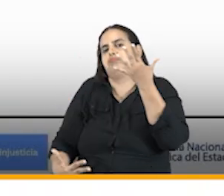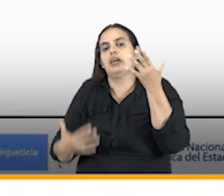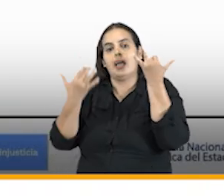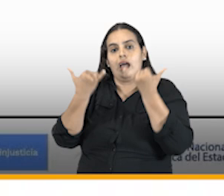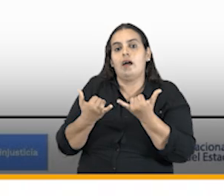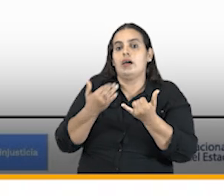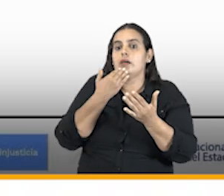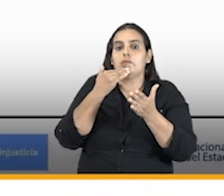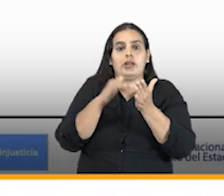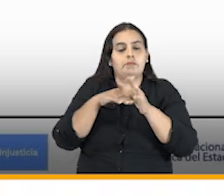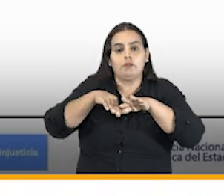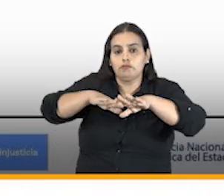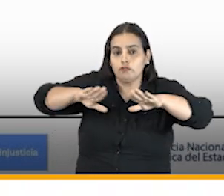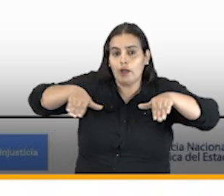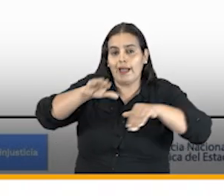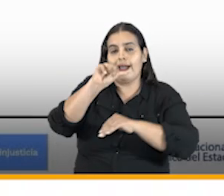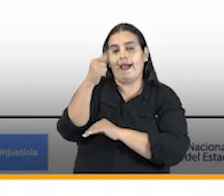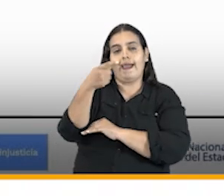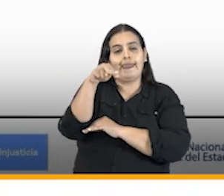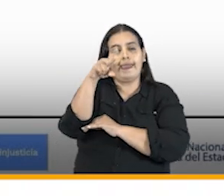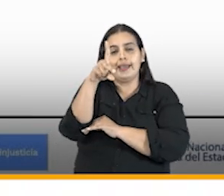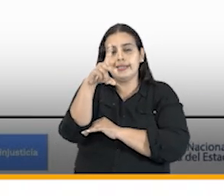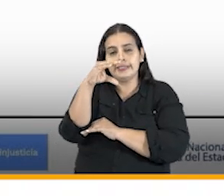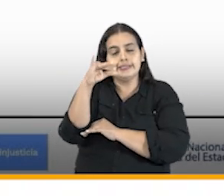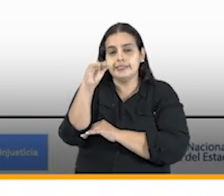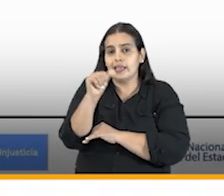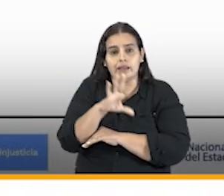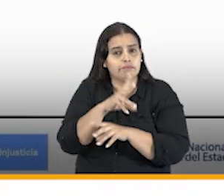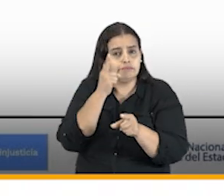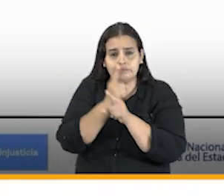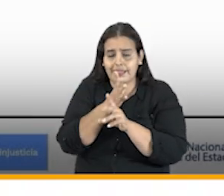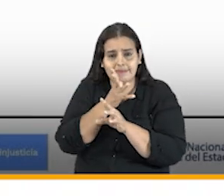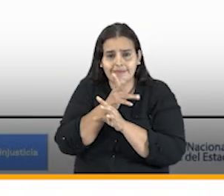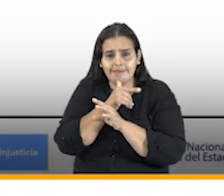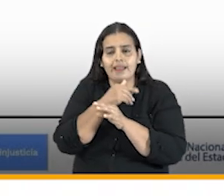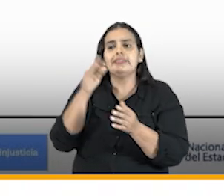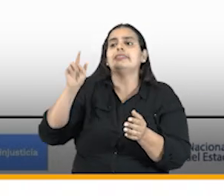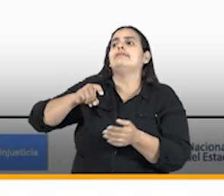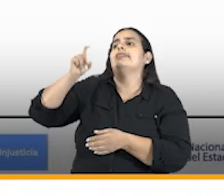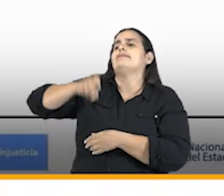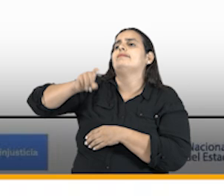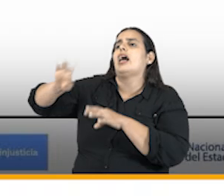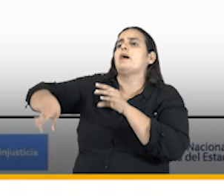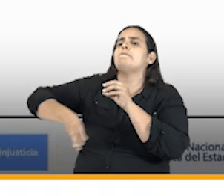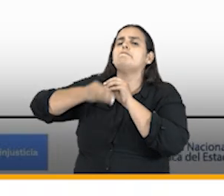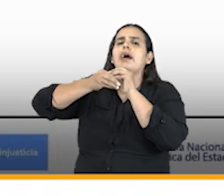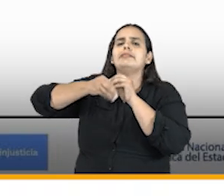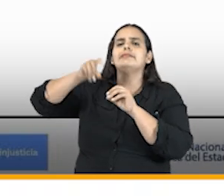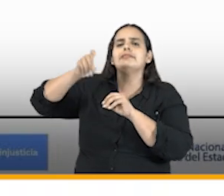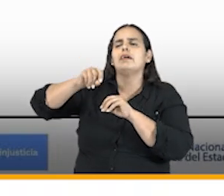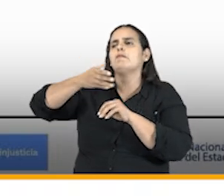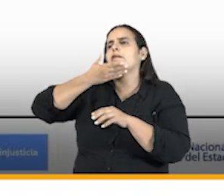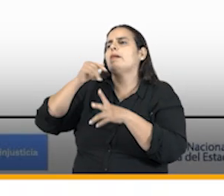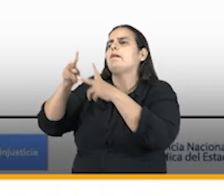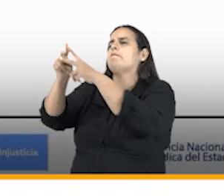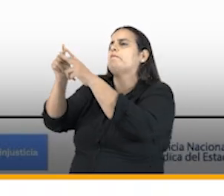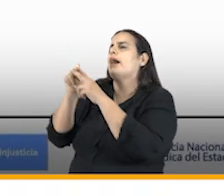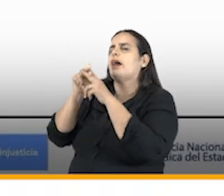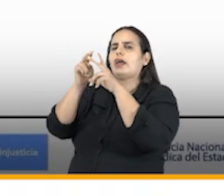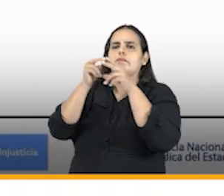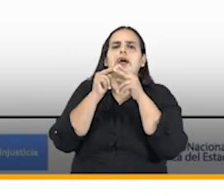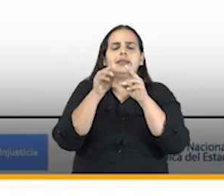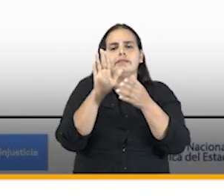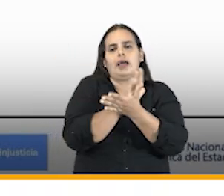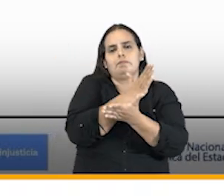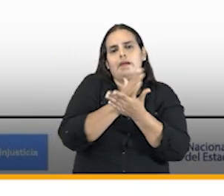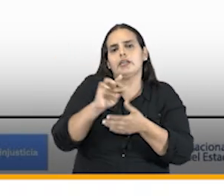haber de no existir la agencia o de no funcionar adecuadamente la necesidad de acudir a fuentes de ingreso diferentes